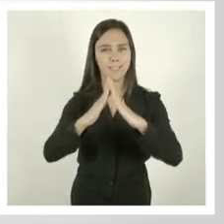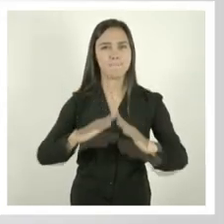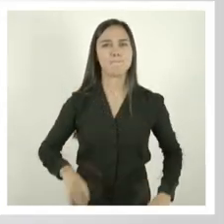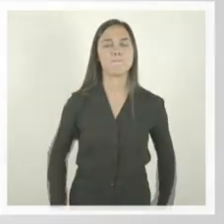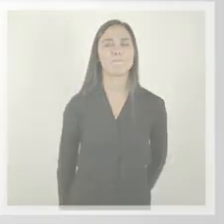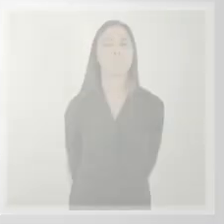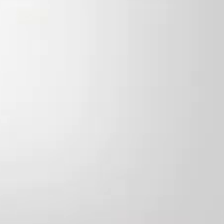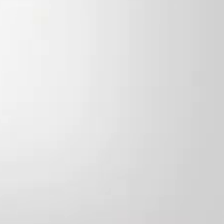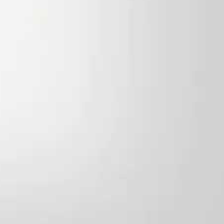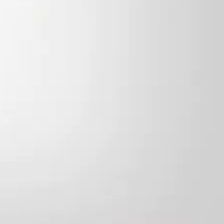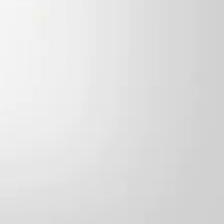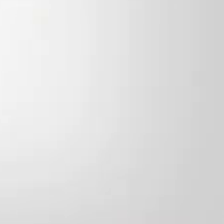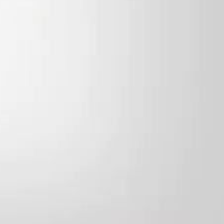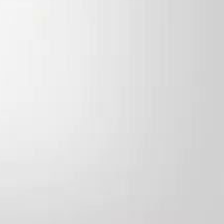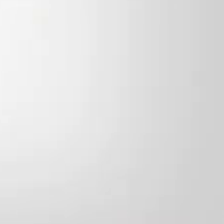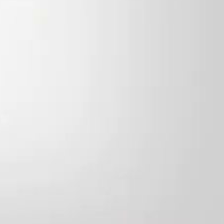y quédate en casa.